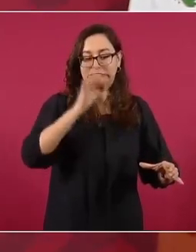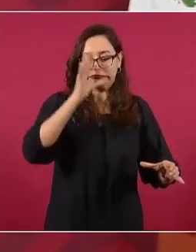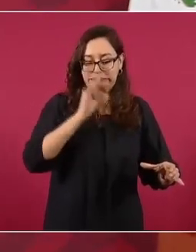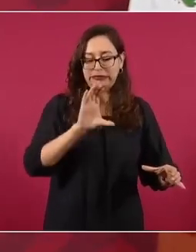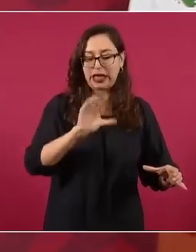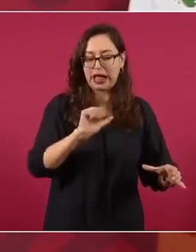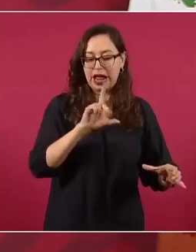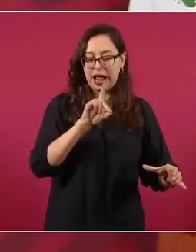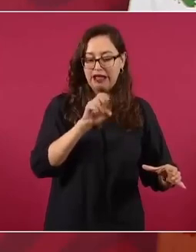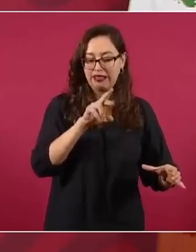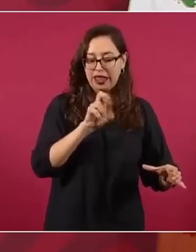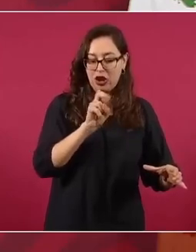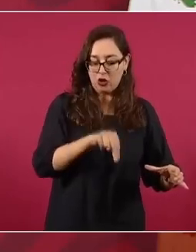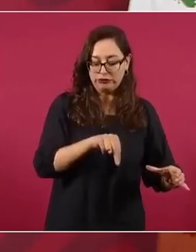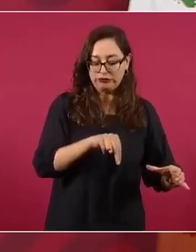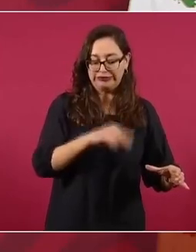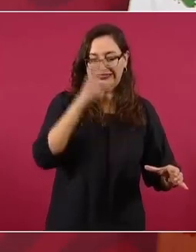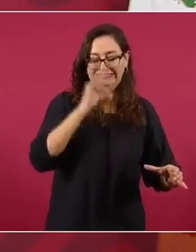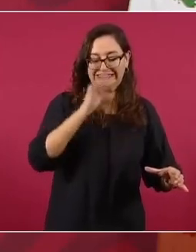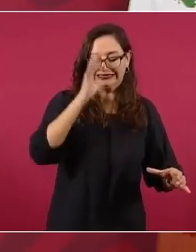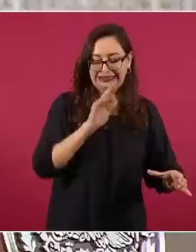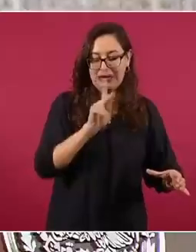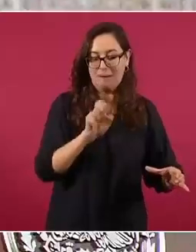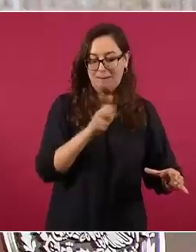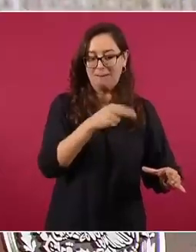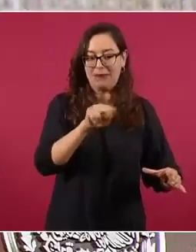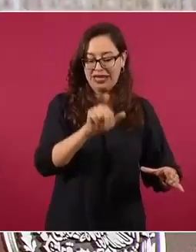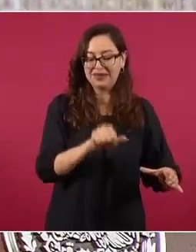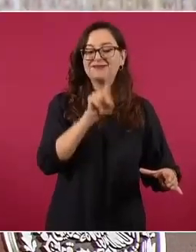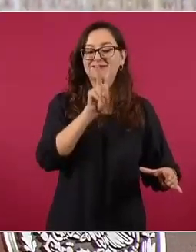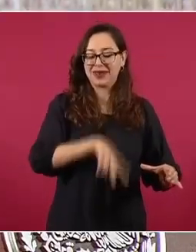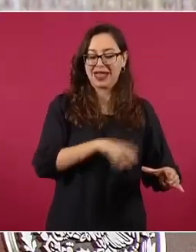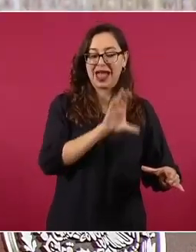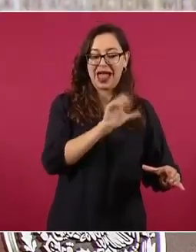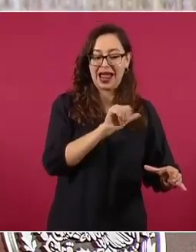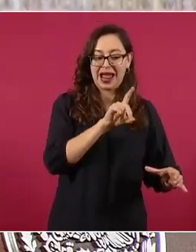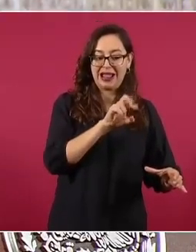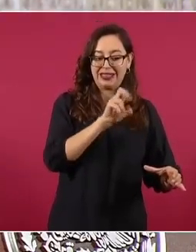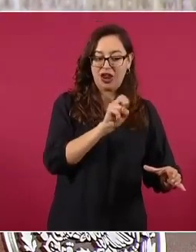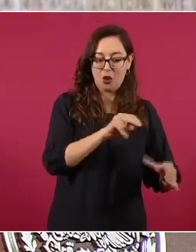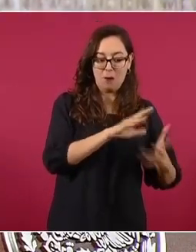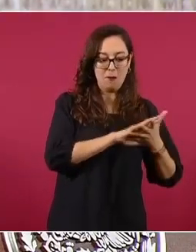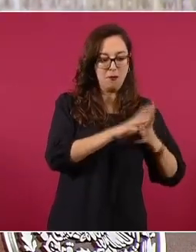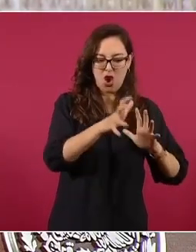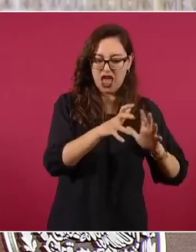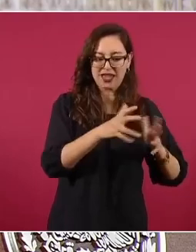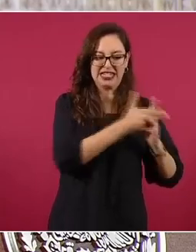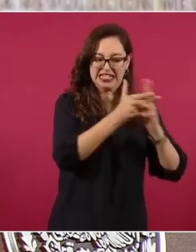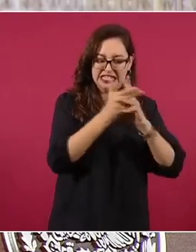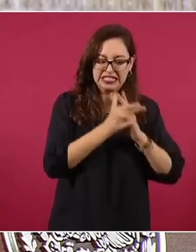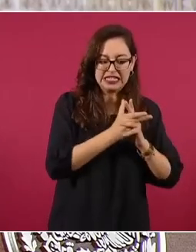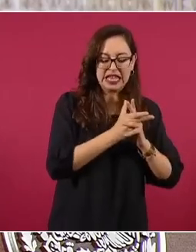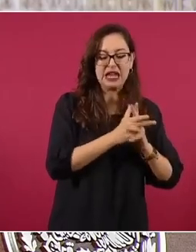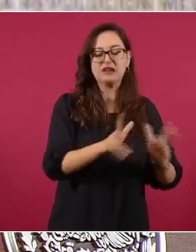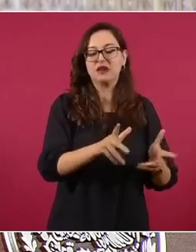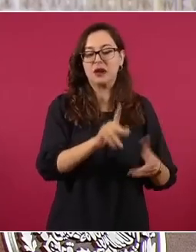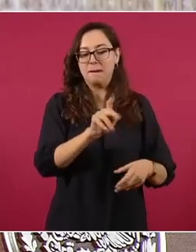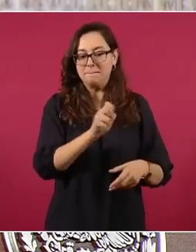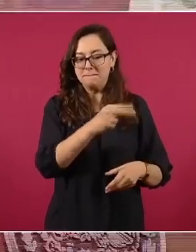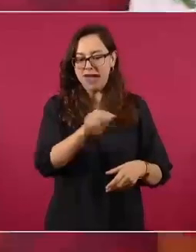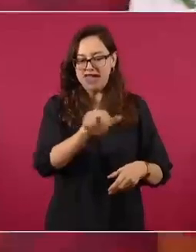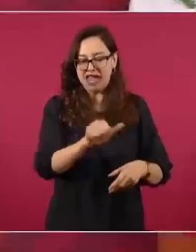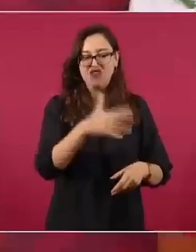Entonces, como con Calderón y Peña había corrupción,